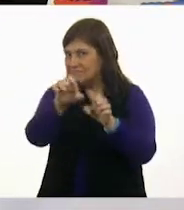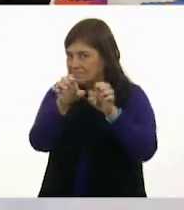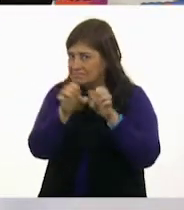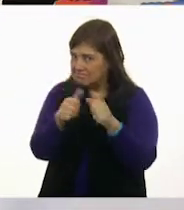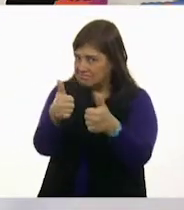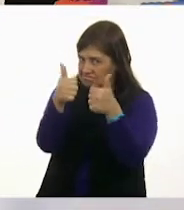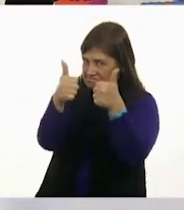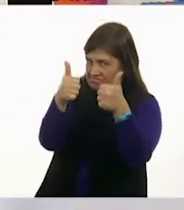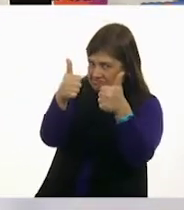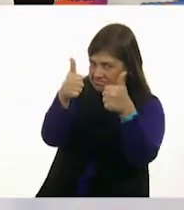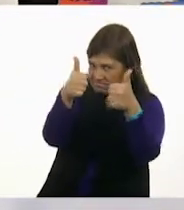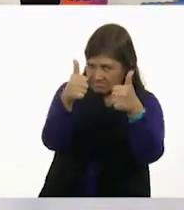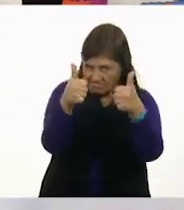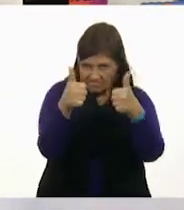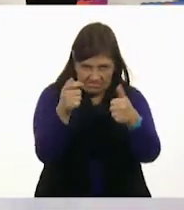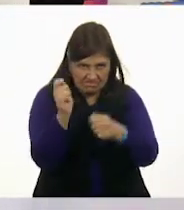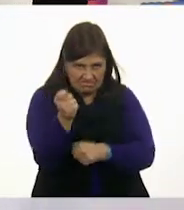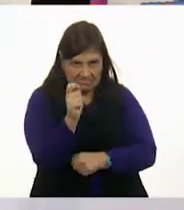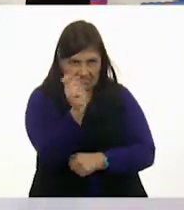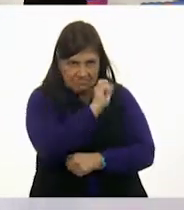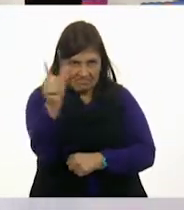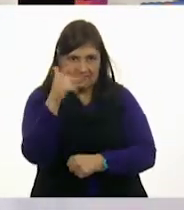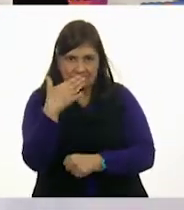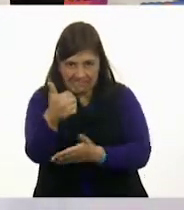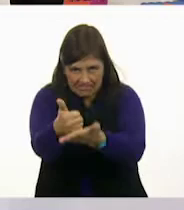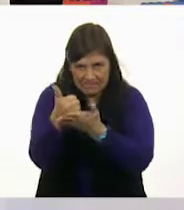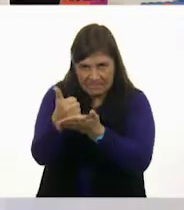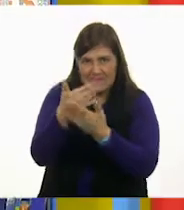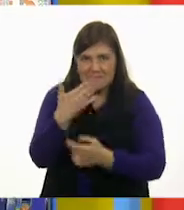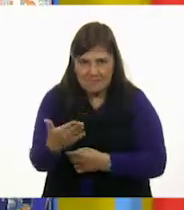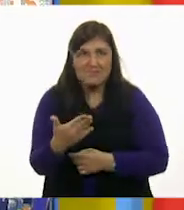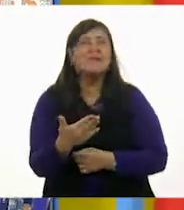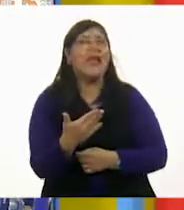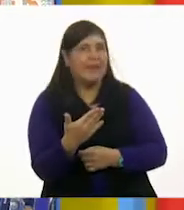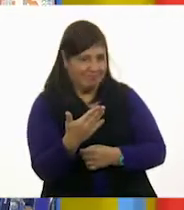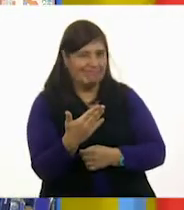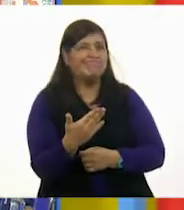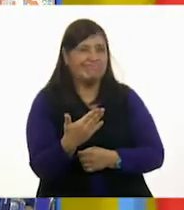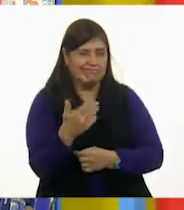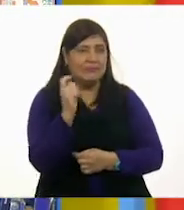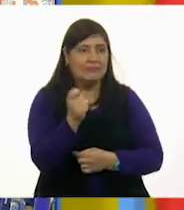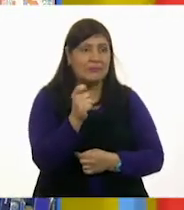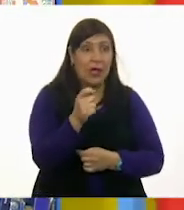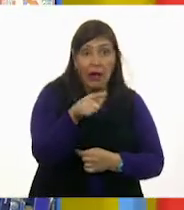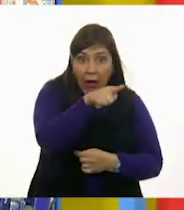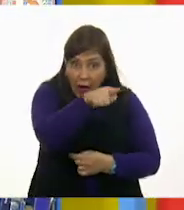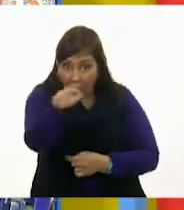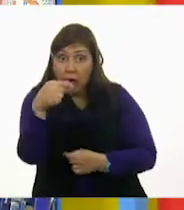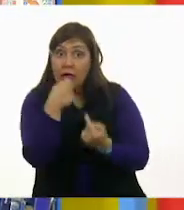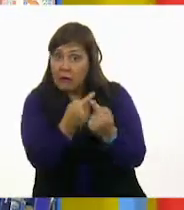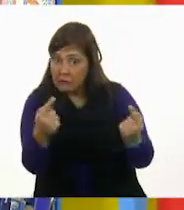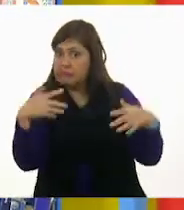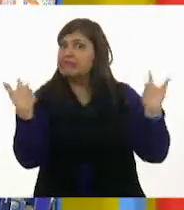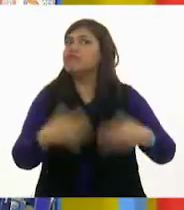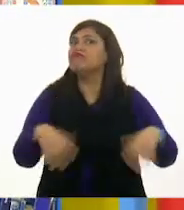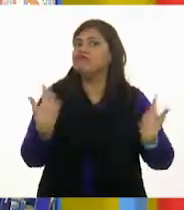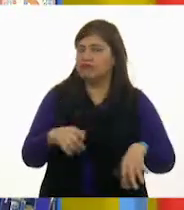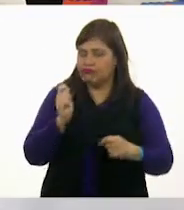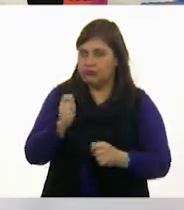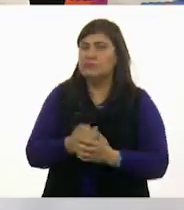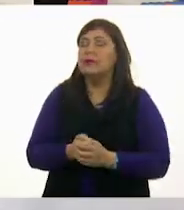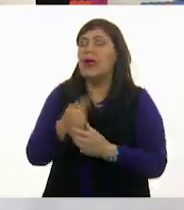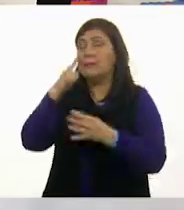Son grandes. Sí, sí, sí. Muy bien. Excelente. Porque te están ayudando. Sí, Mucho, mucho. sí, sí. Si las niñas y los niños no puedo. Siguiente